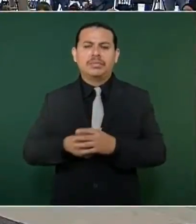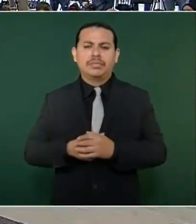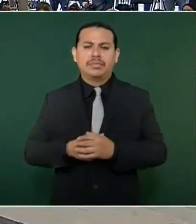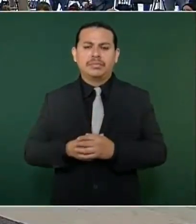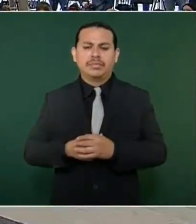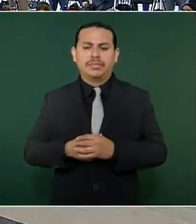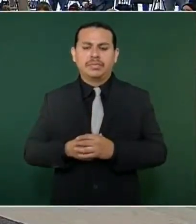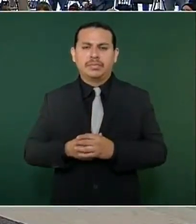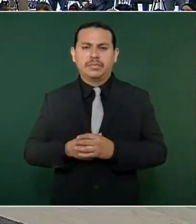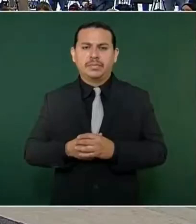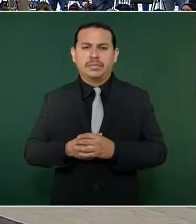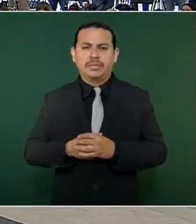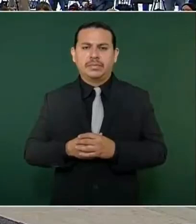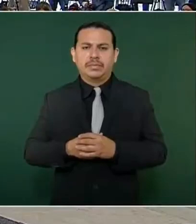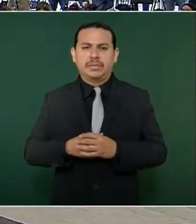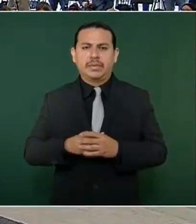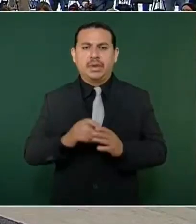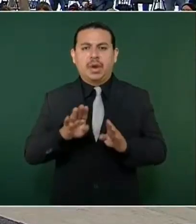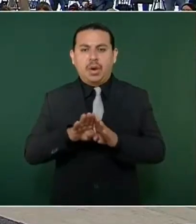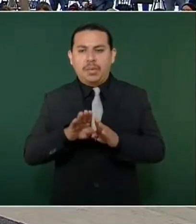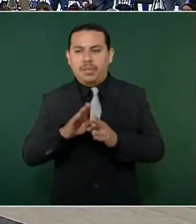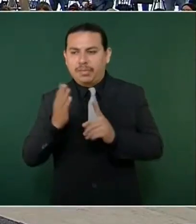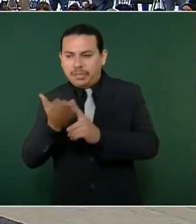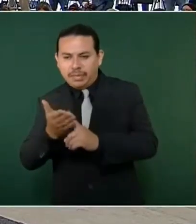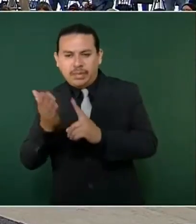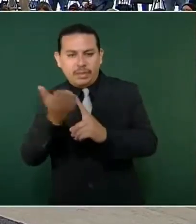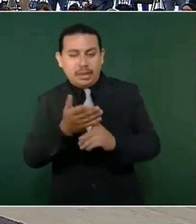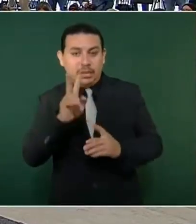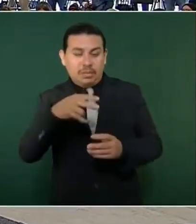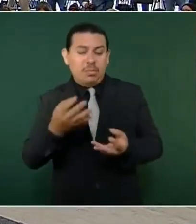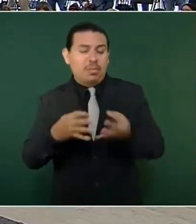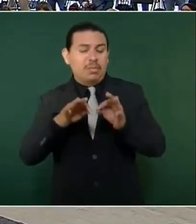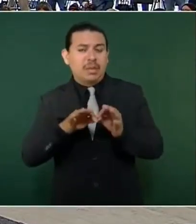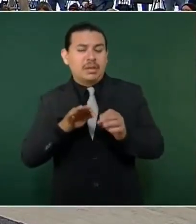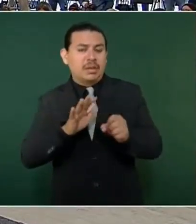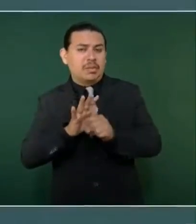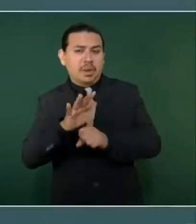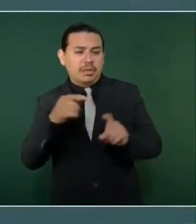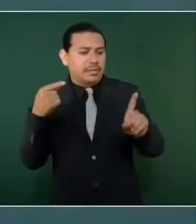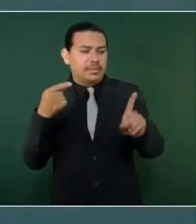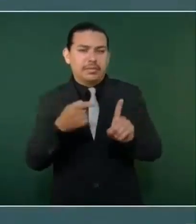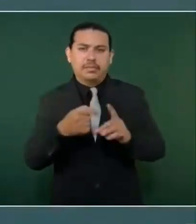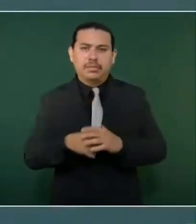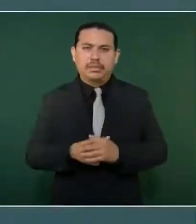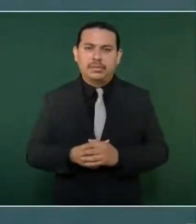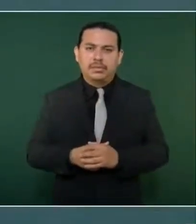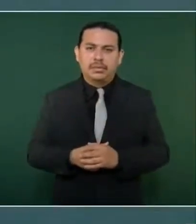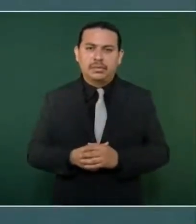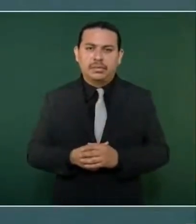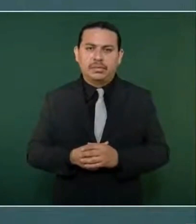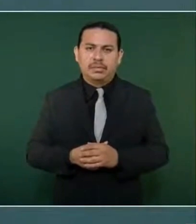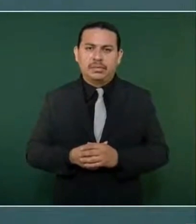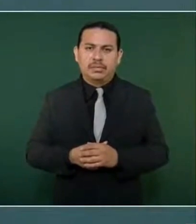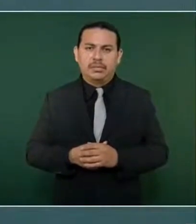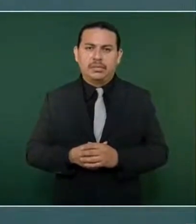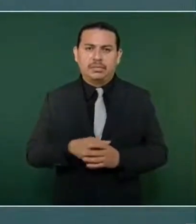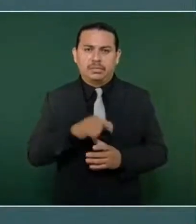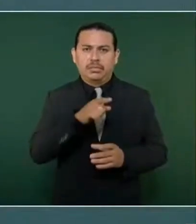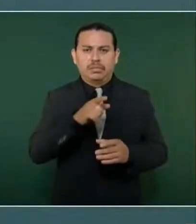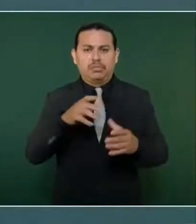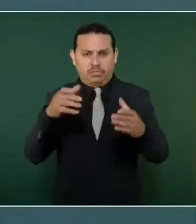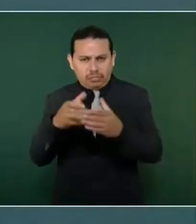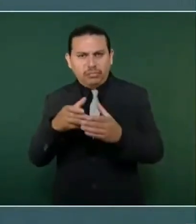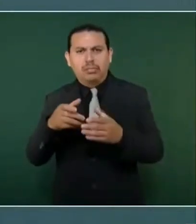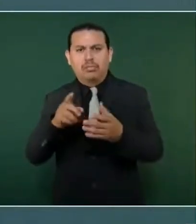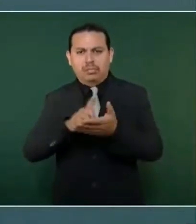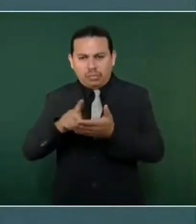Y llega a la presidencia y demuestra con